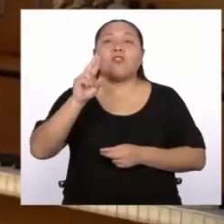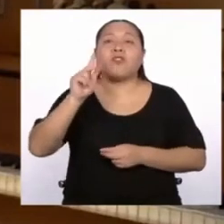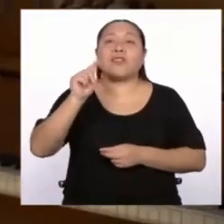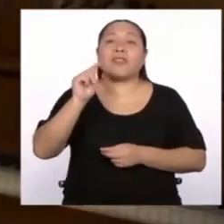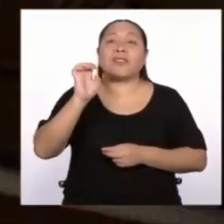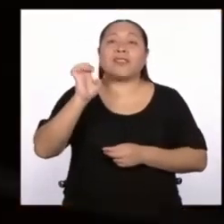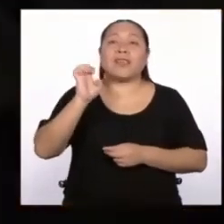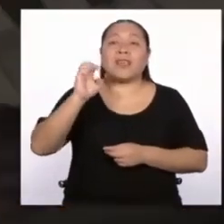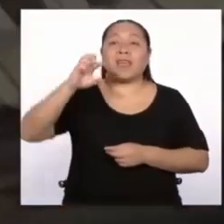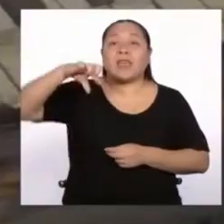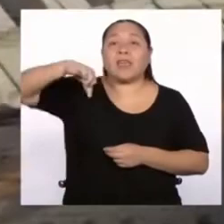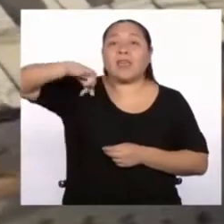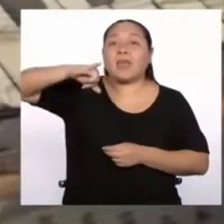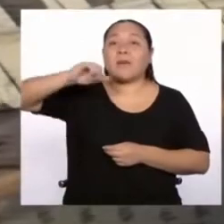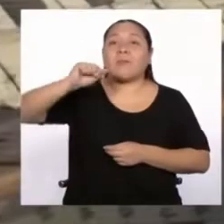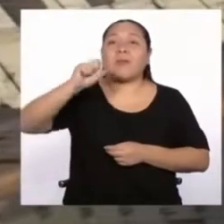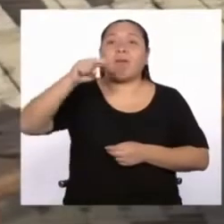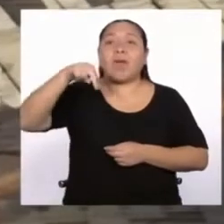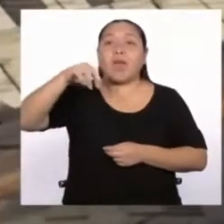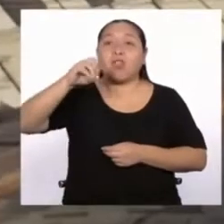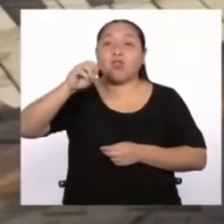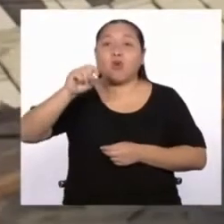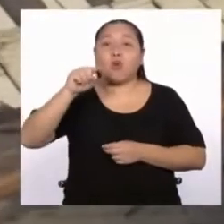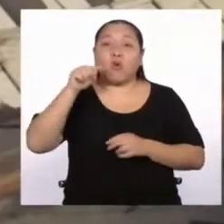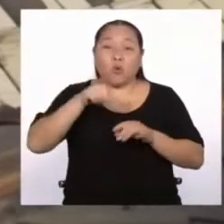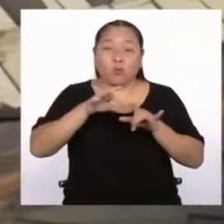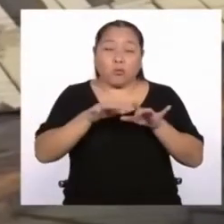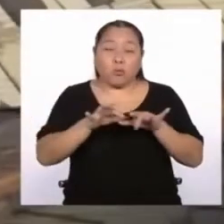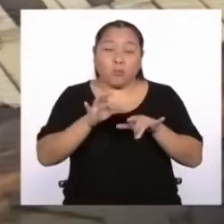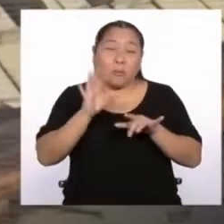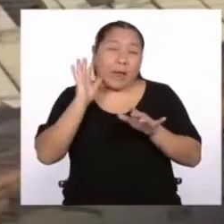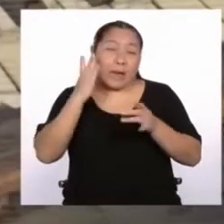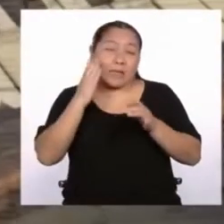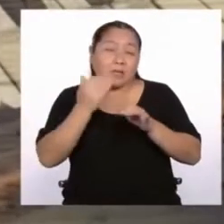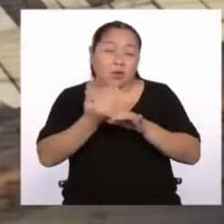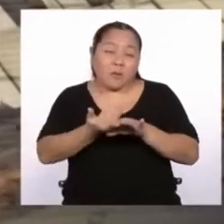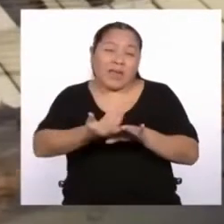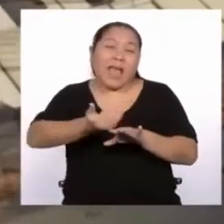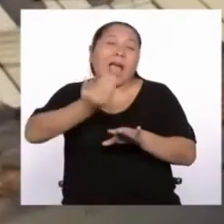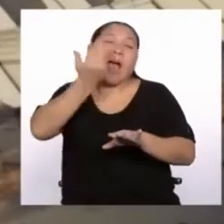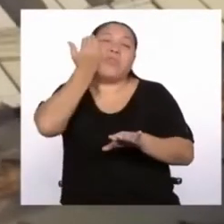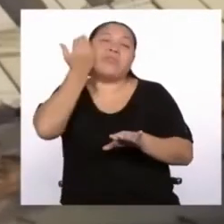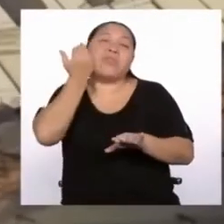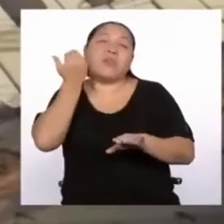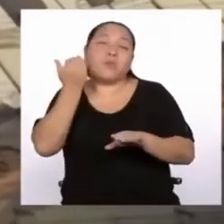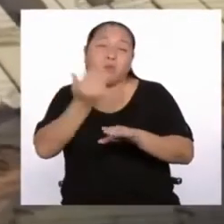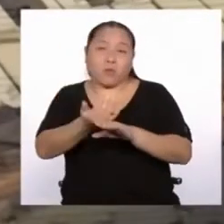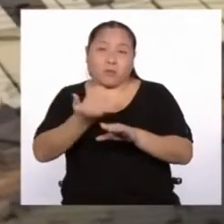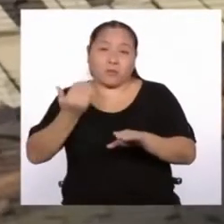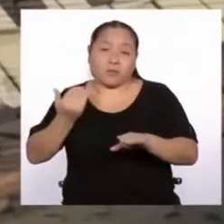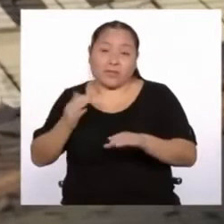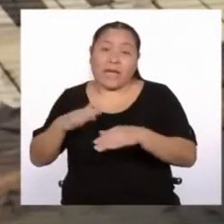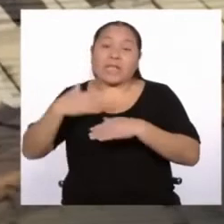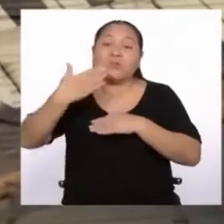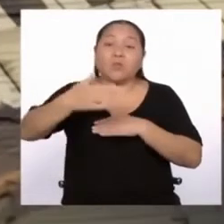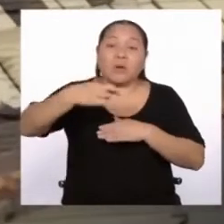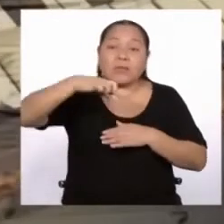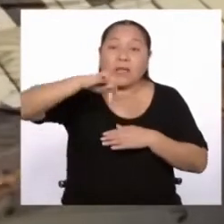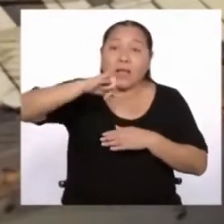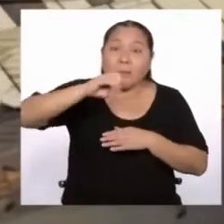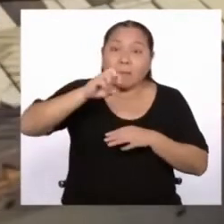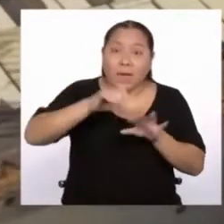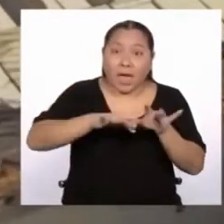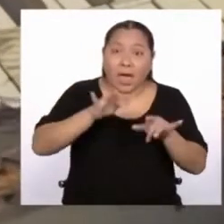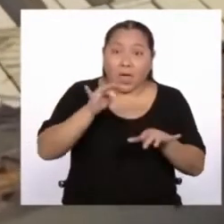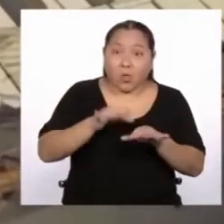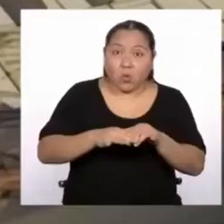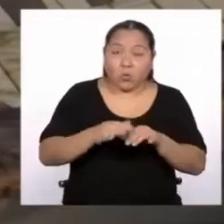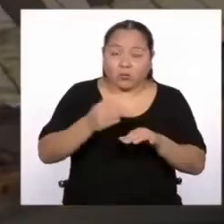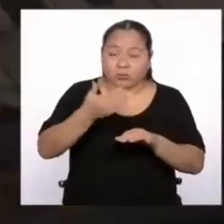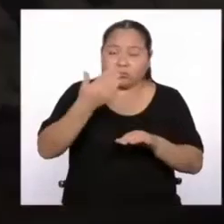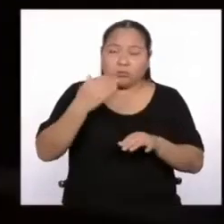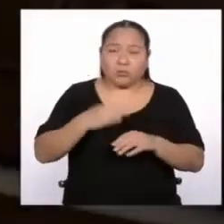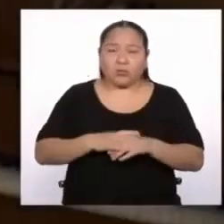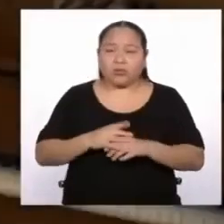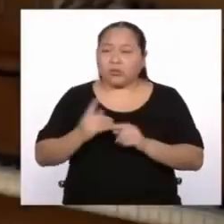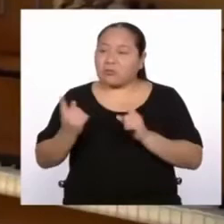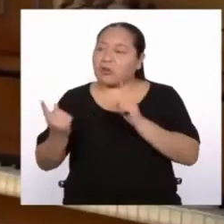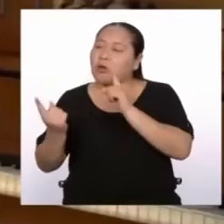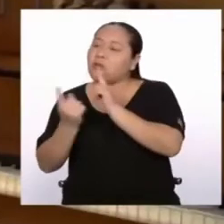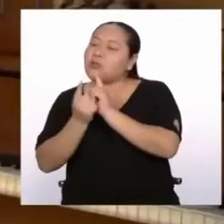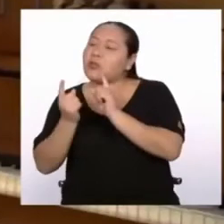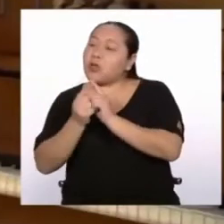antecesor del piano. Tuve la oportunidad de encontrarme con un musicólogo chileno